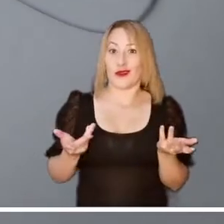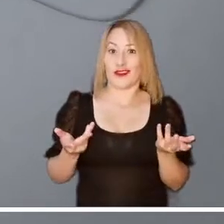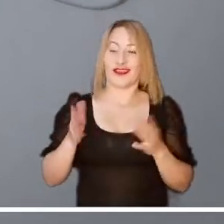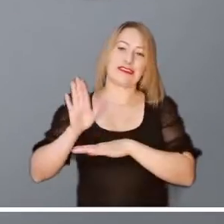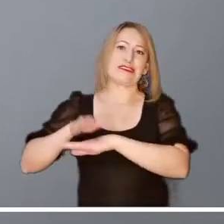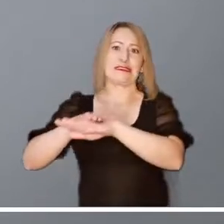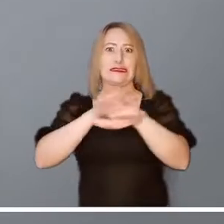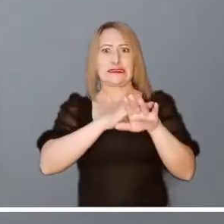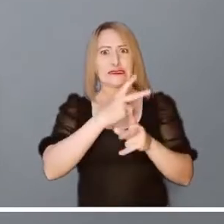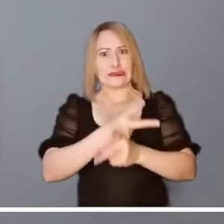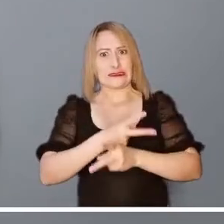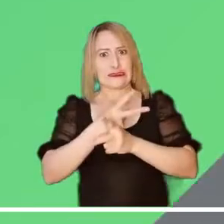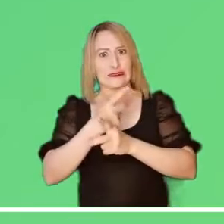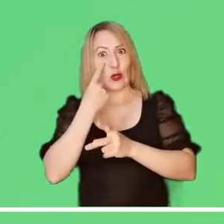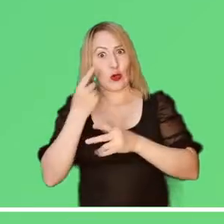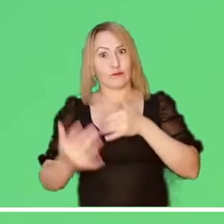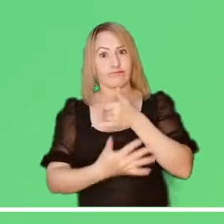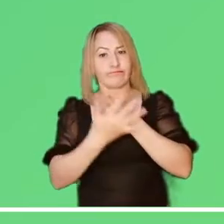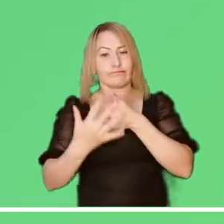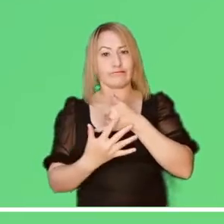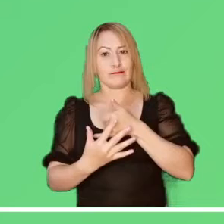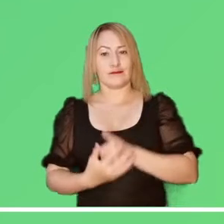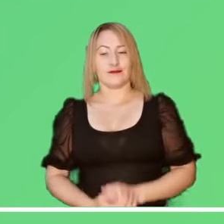una temperatura mínima de 8 grados.